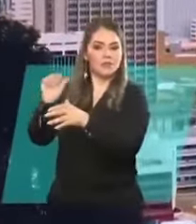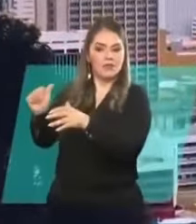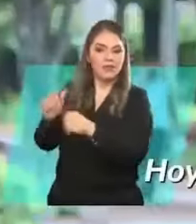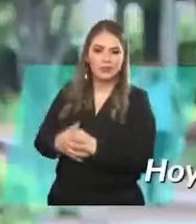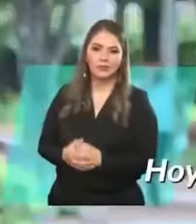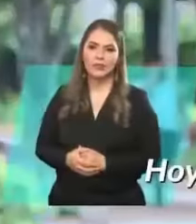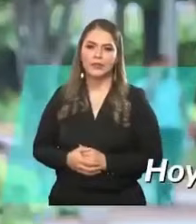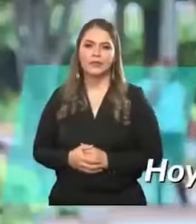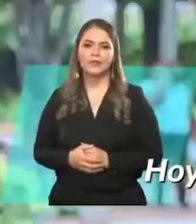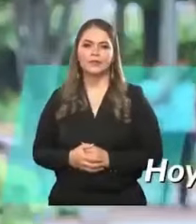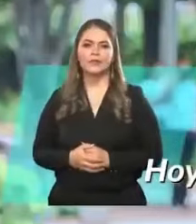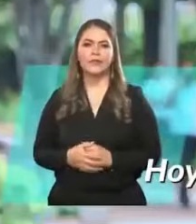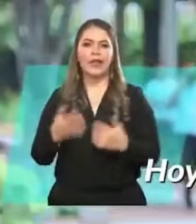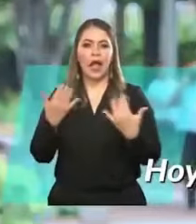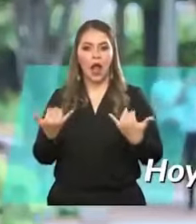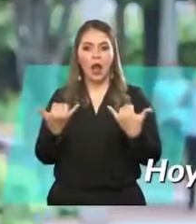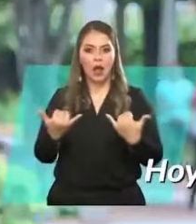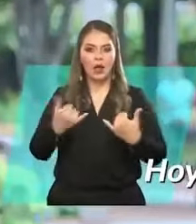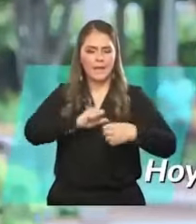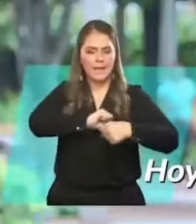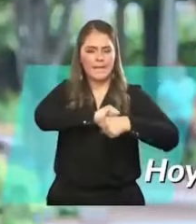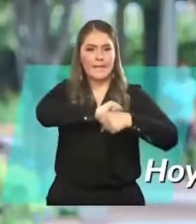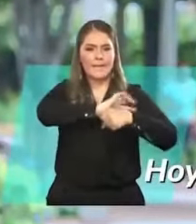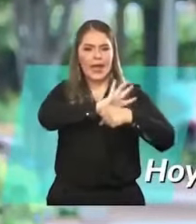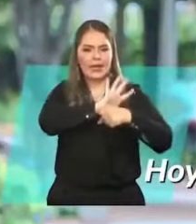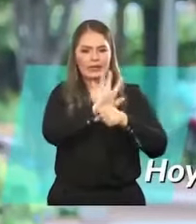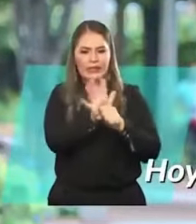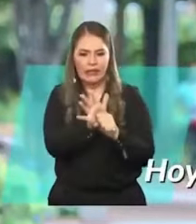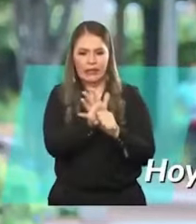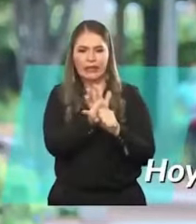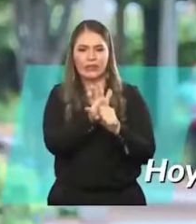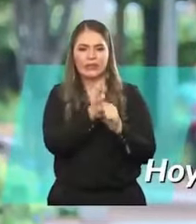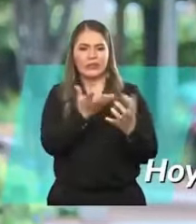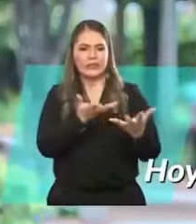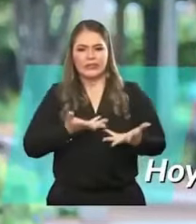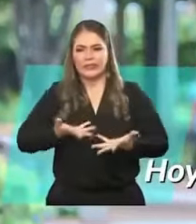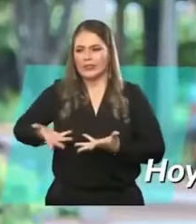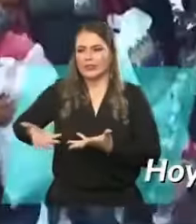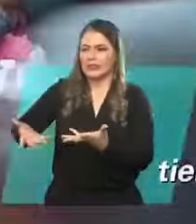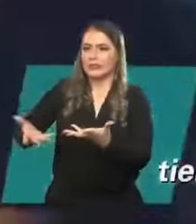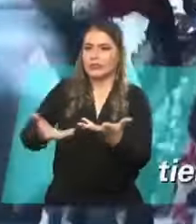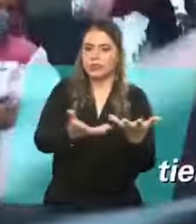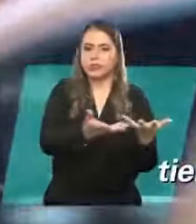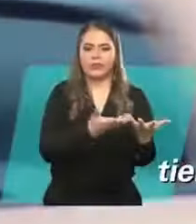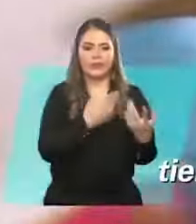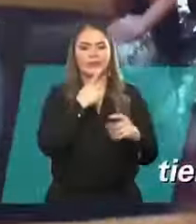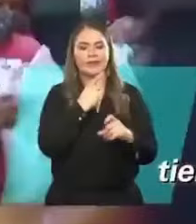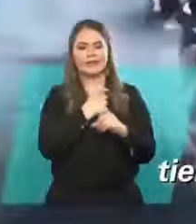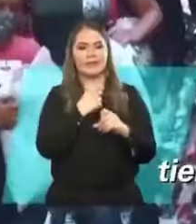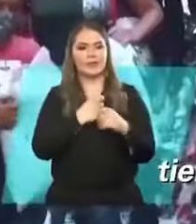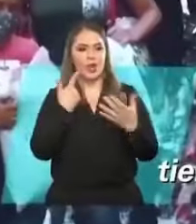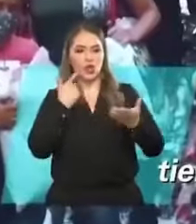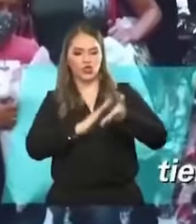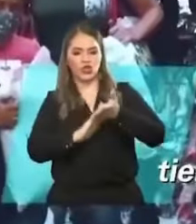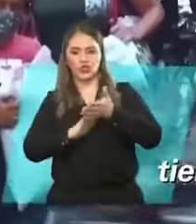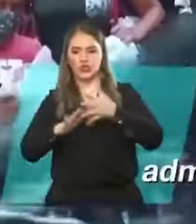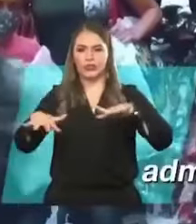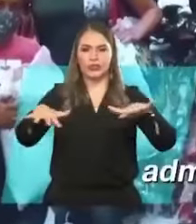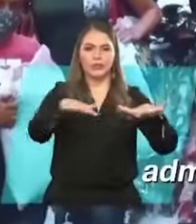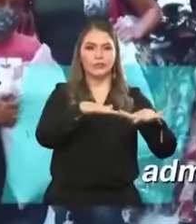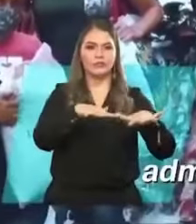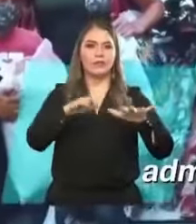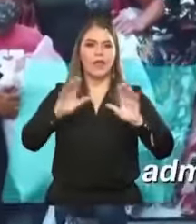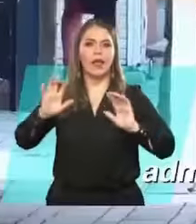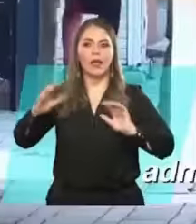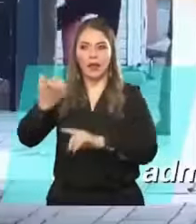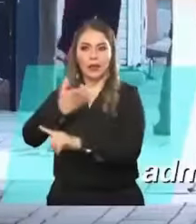independiente Hoy la pandemia, hoy coronavirus nos tiene un reto muy importante Que